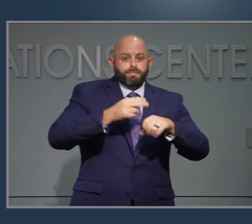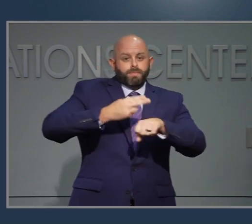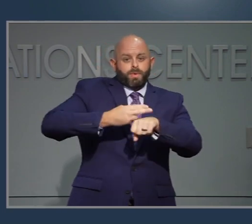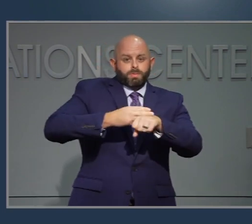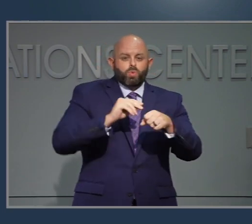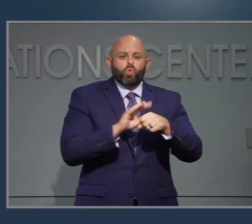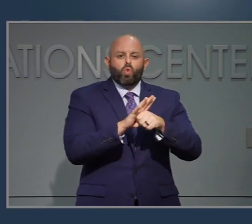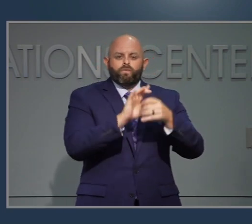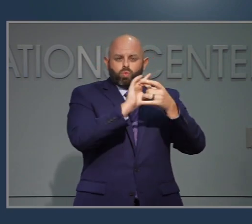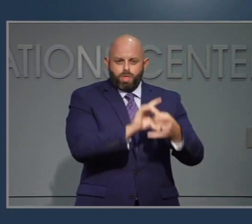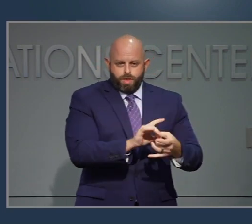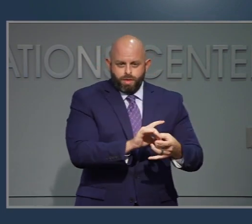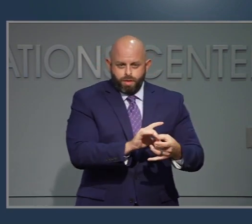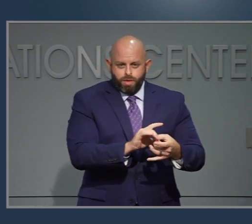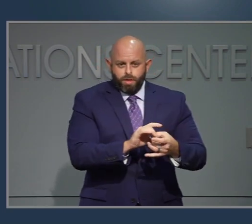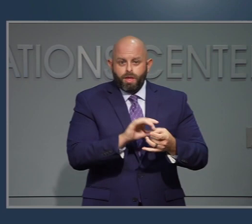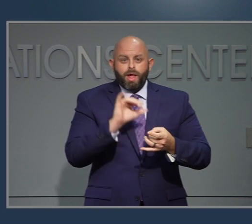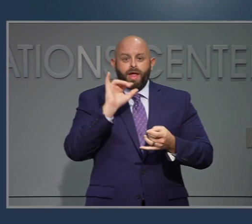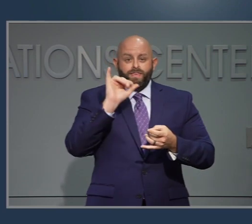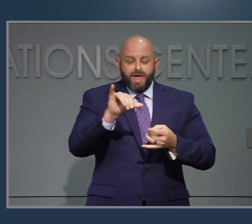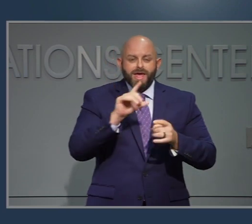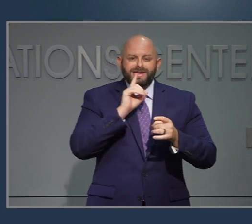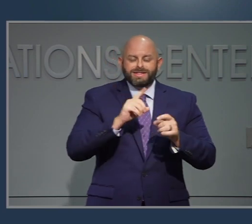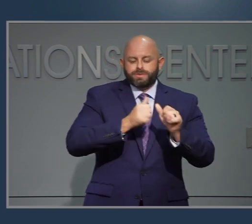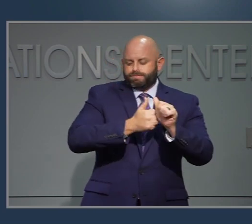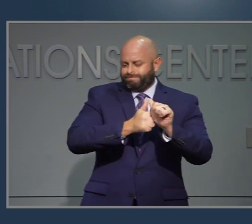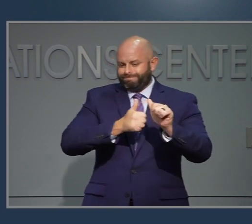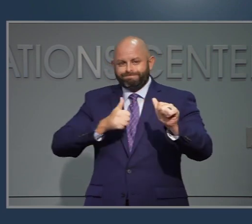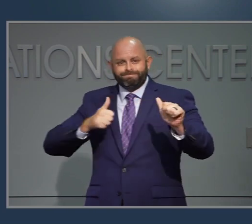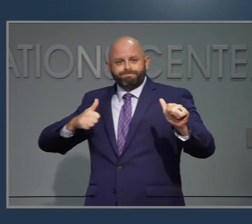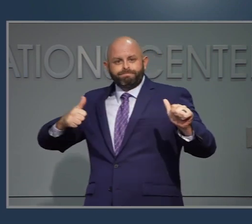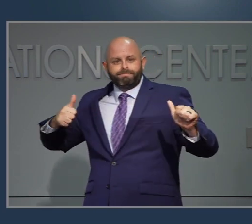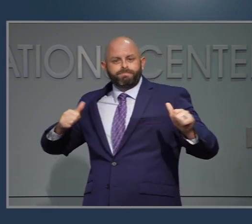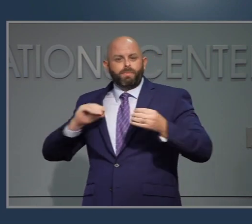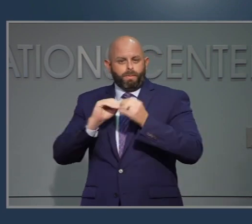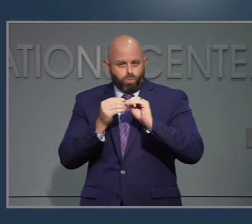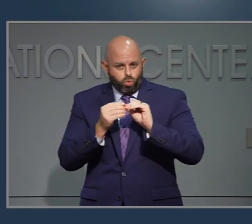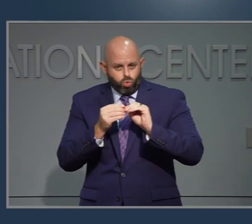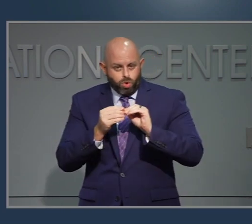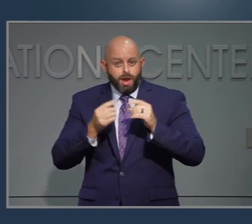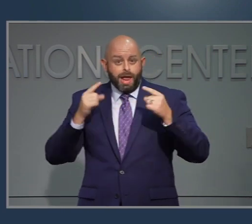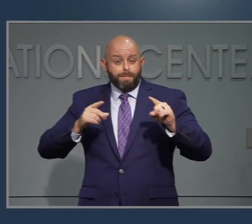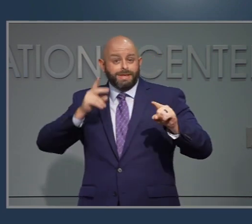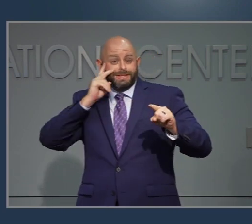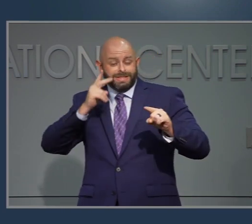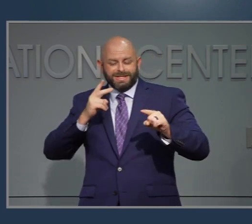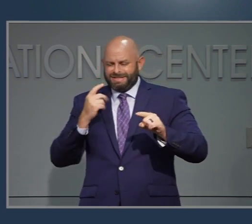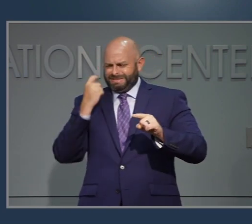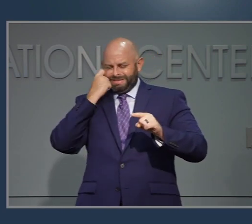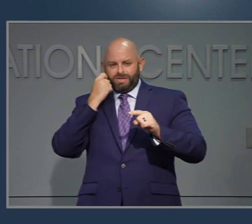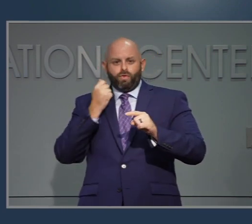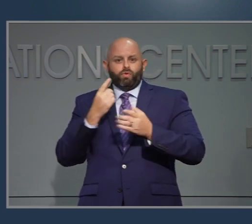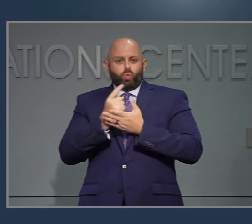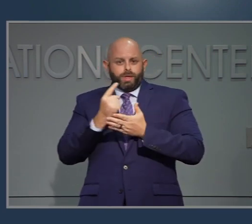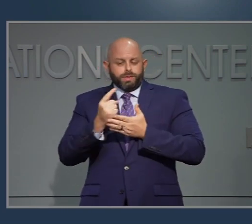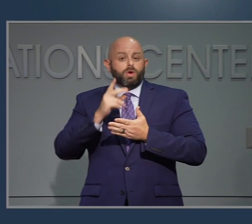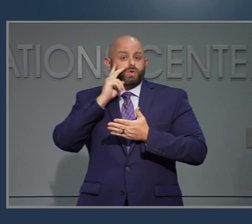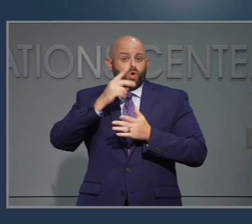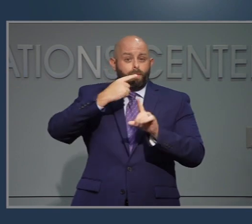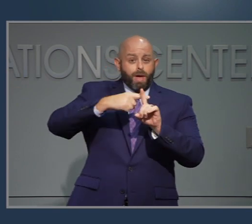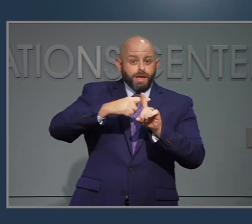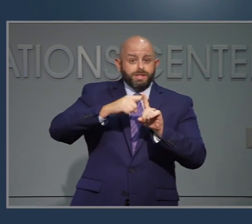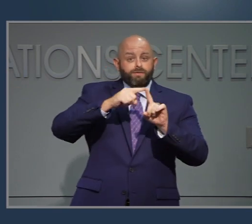Como les mencioné antes, este es un indicador rezagado cuando vimos que es es que empezaron a bajarse en las últimas semanas,